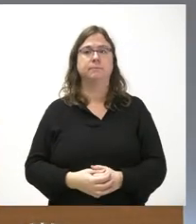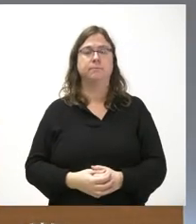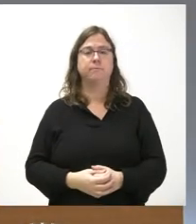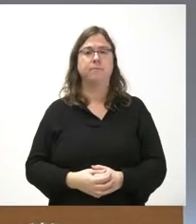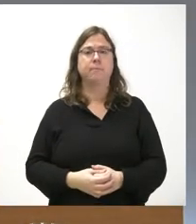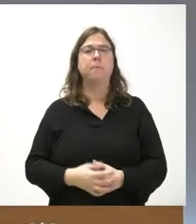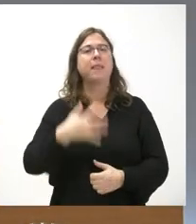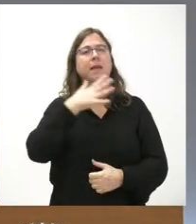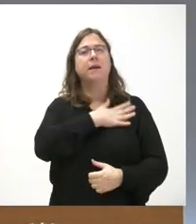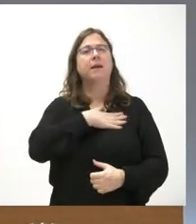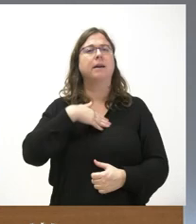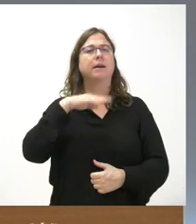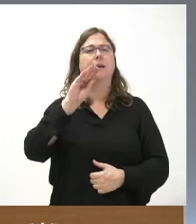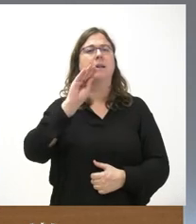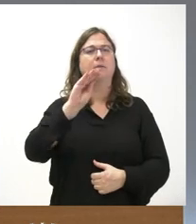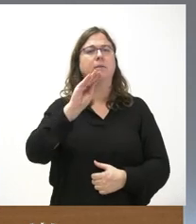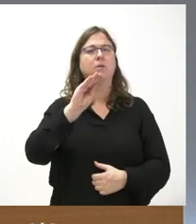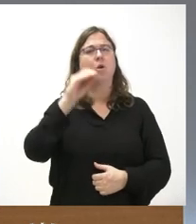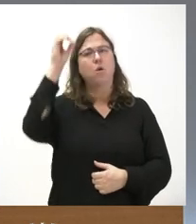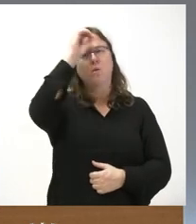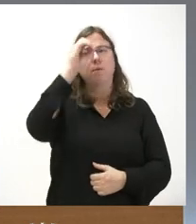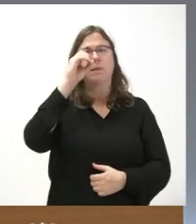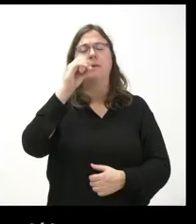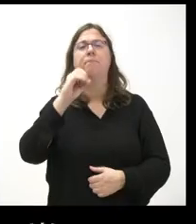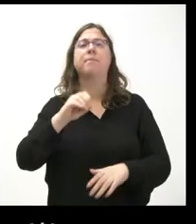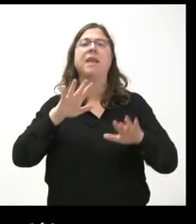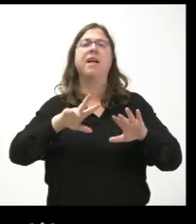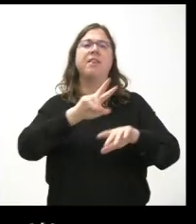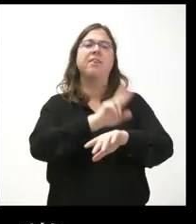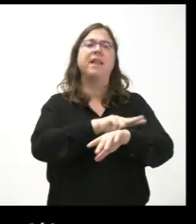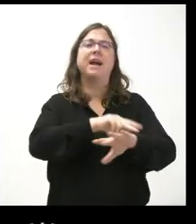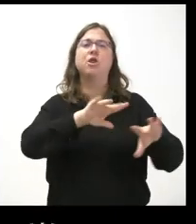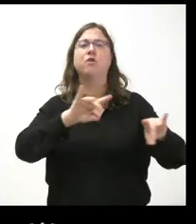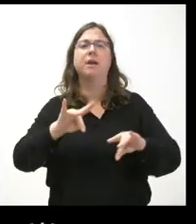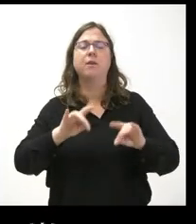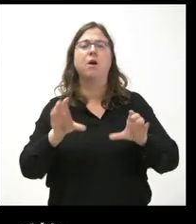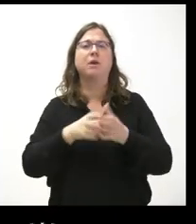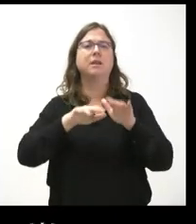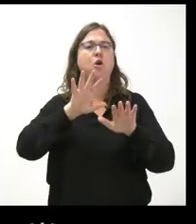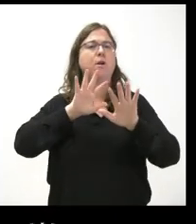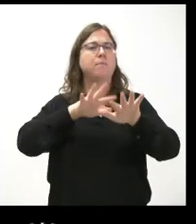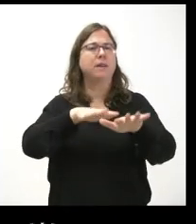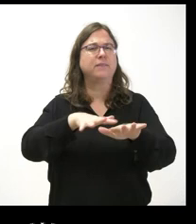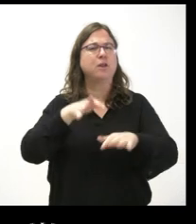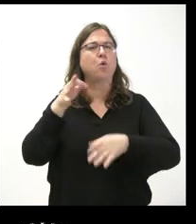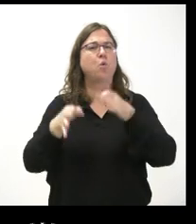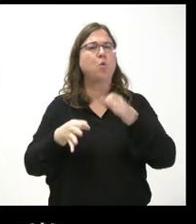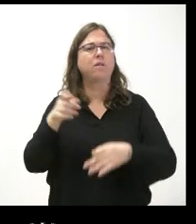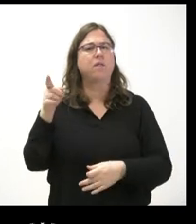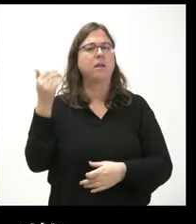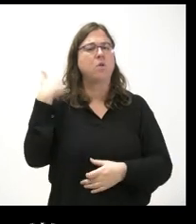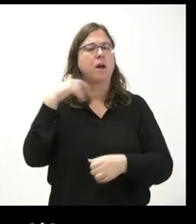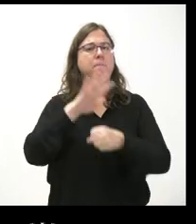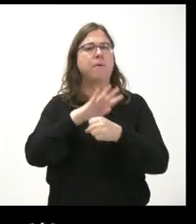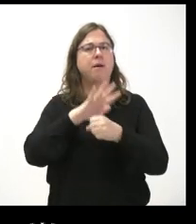Quería preguntarle también cómo valora la presencia del delegado territorial de la Junta en la manifestación judicial que hubo el